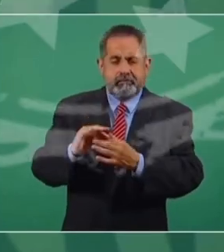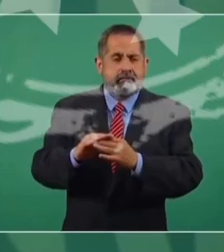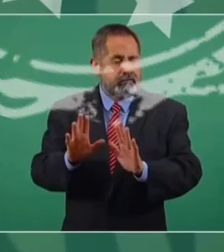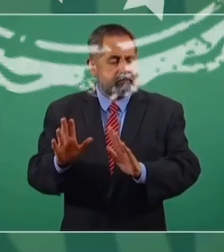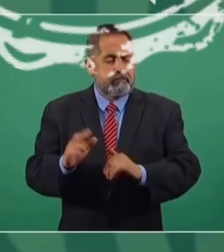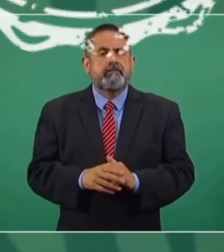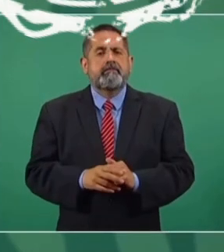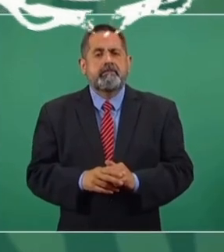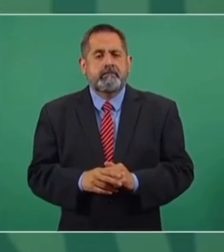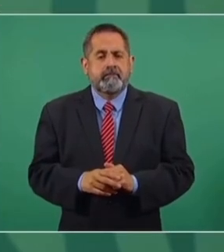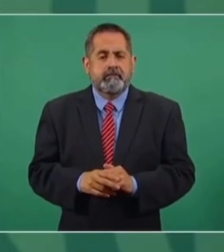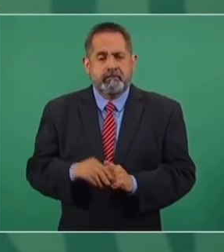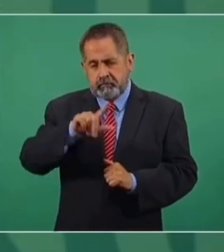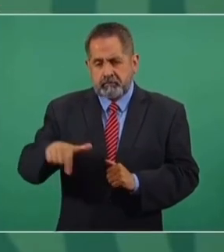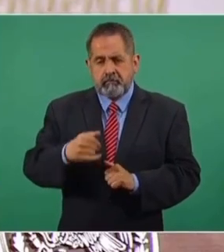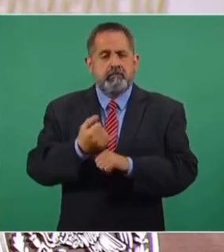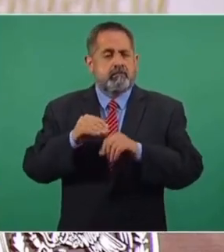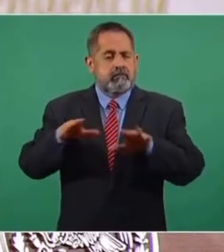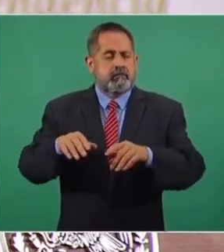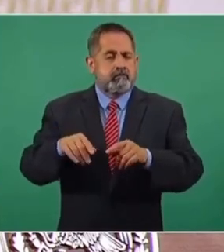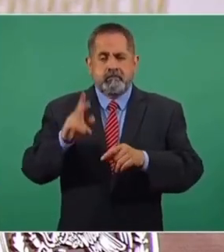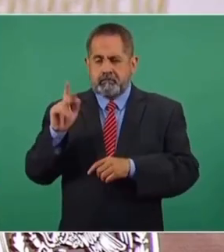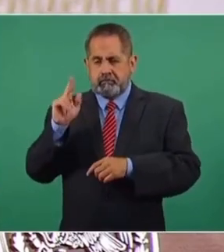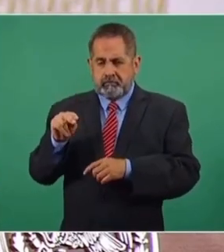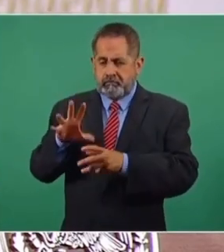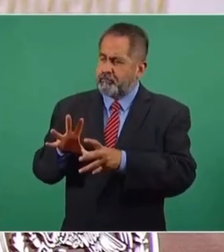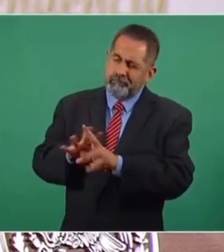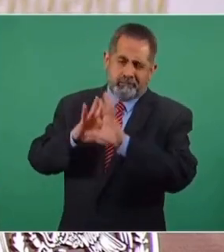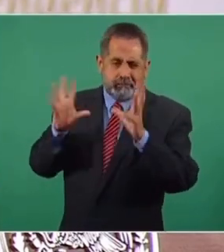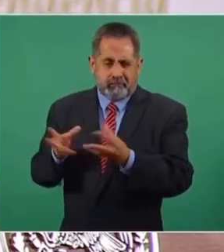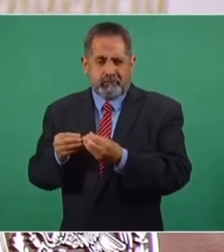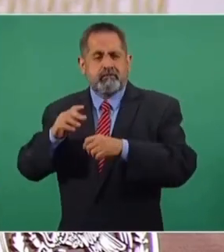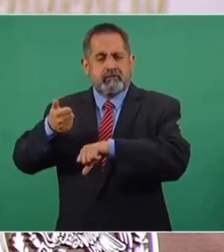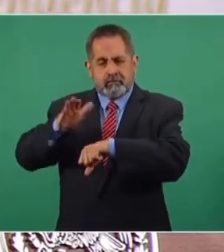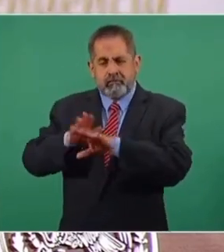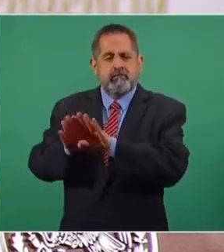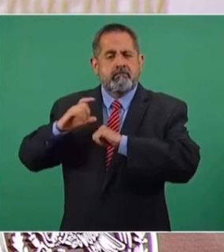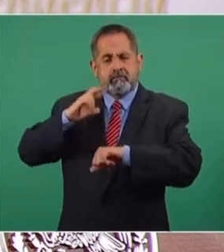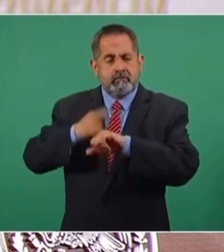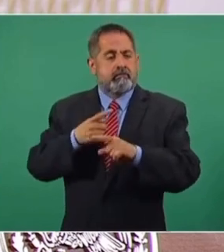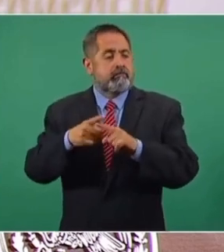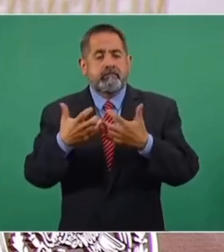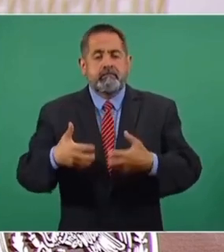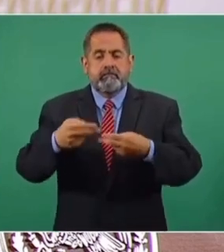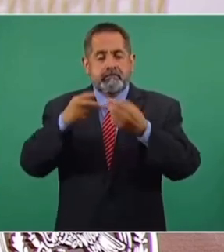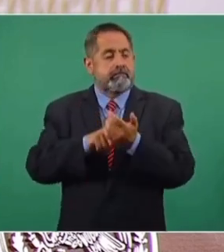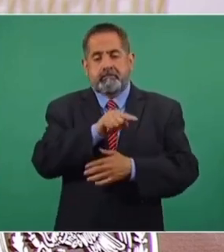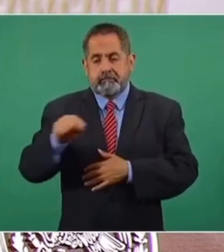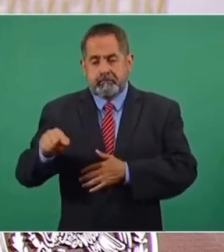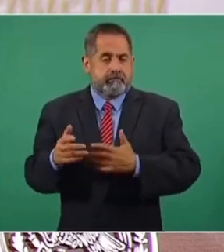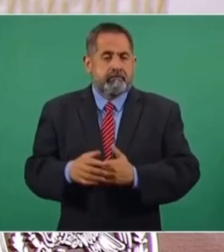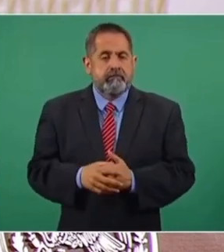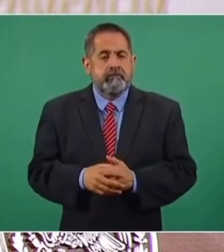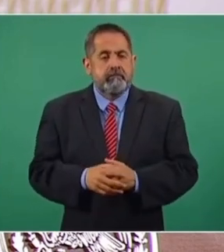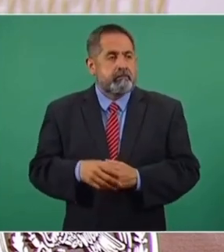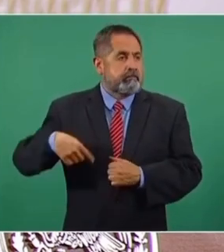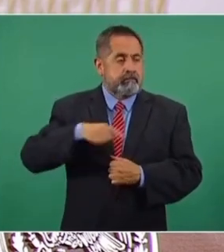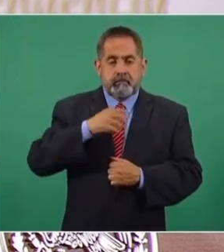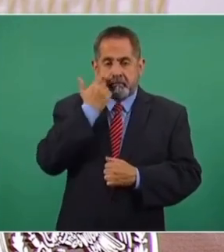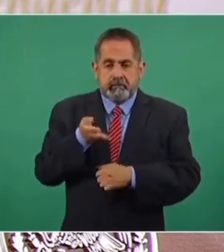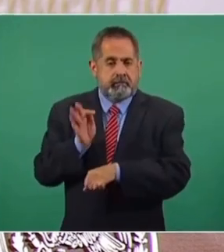Les vamos a informar sobre todo el plan de administración de las empresas públicas, porque queremos